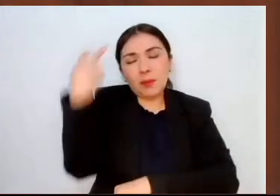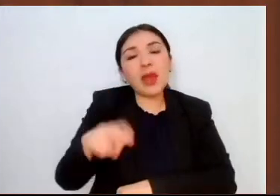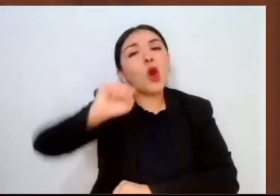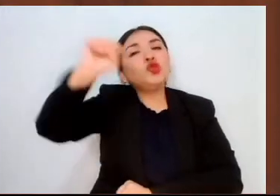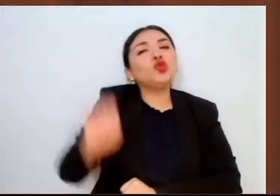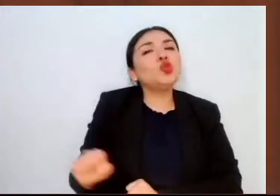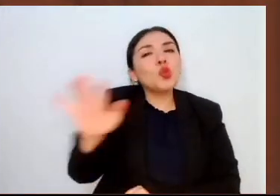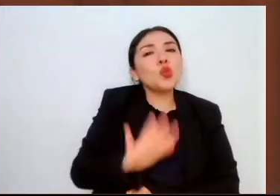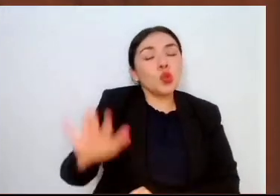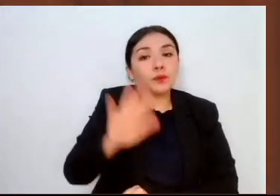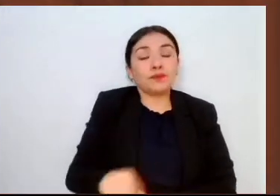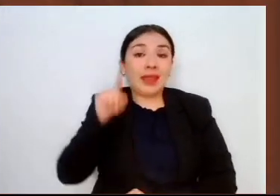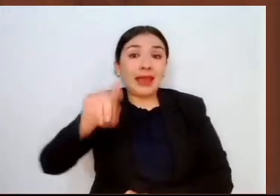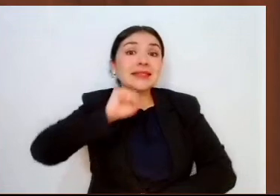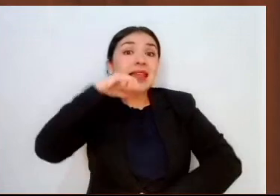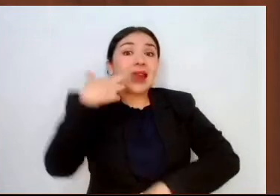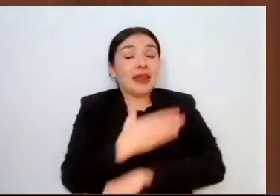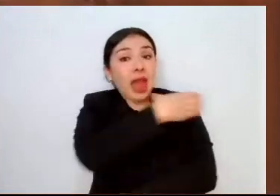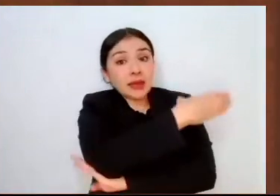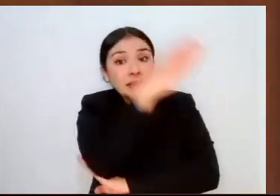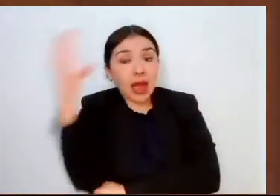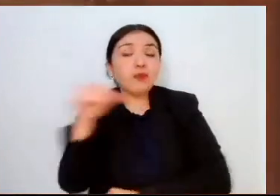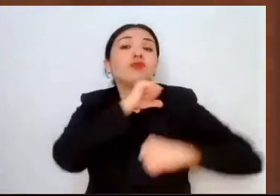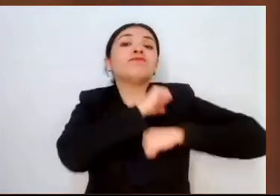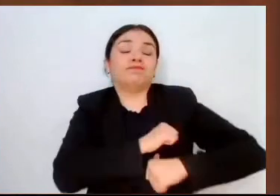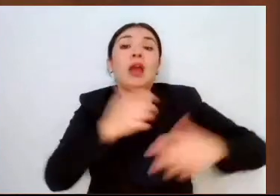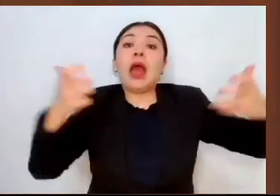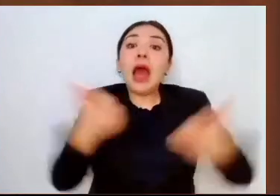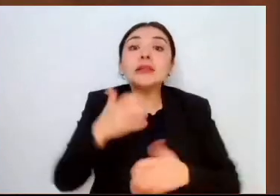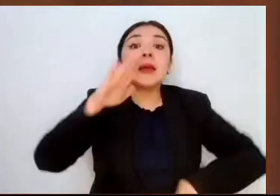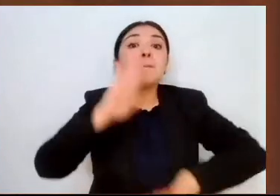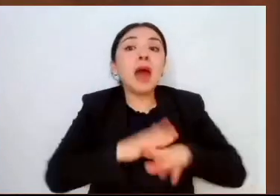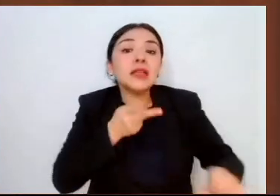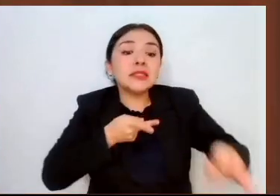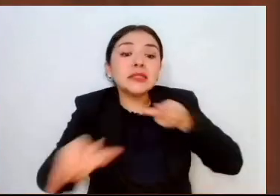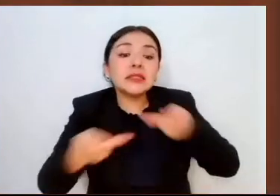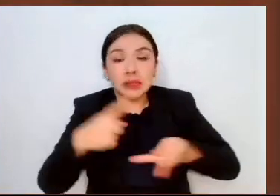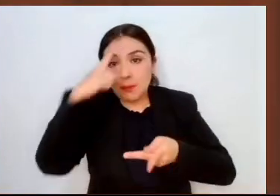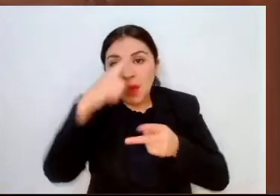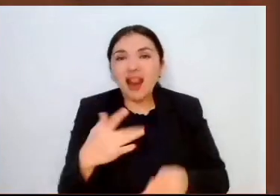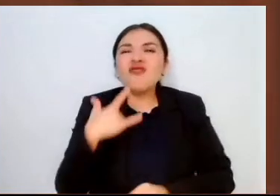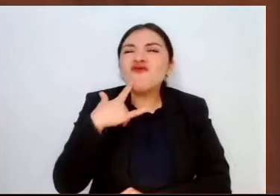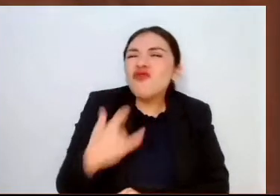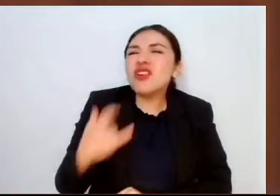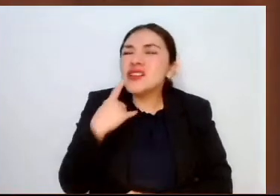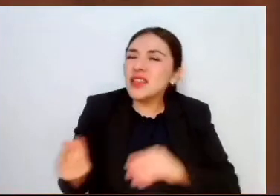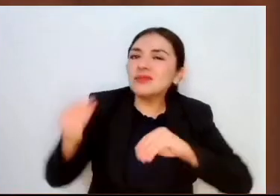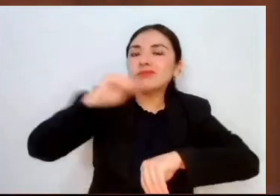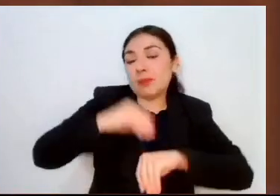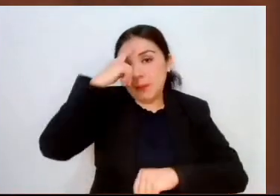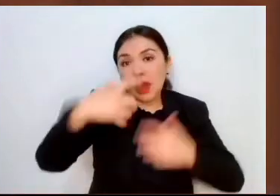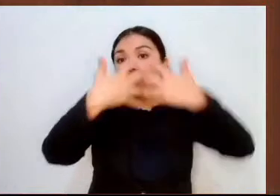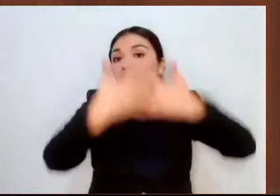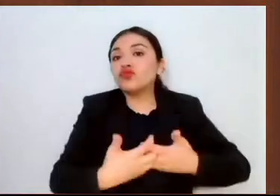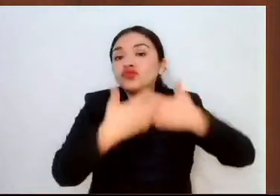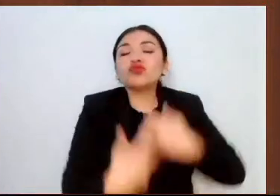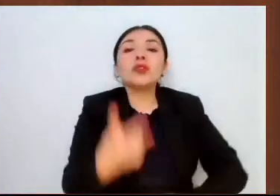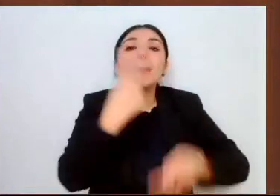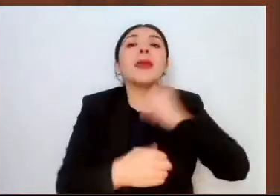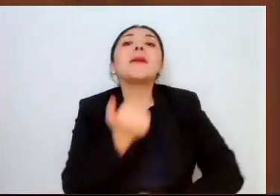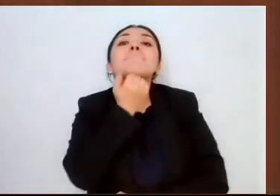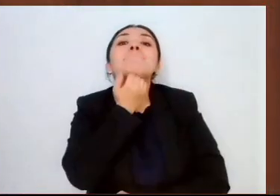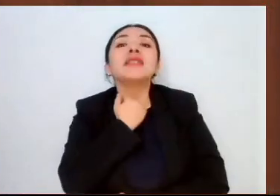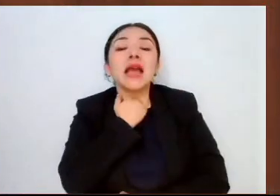Campo tiene la encomienda de fortalecer cada una de las ocho etapas de la producción del mezcal, iniciando con la